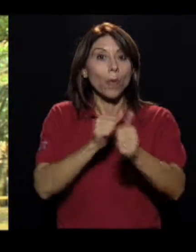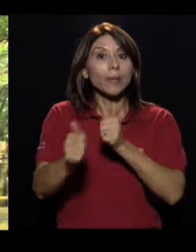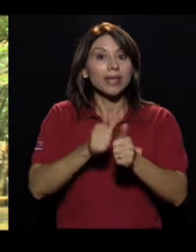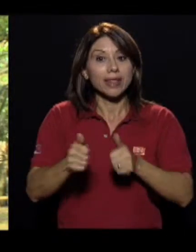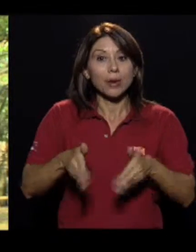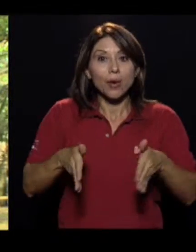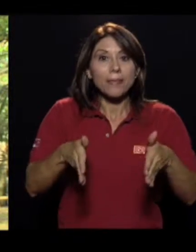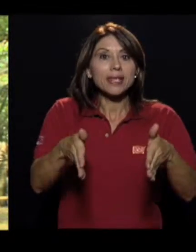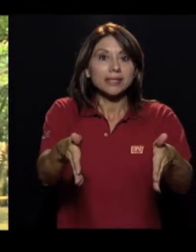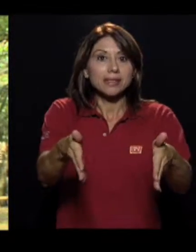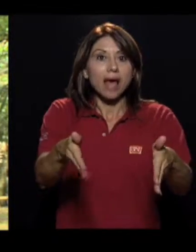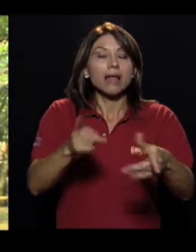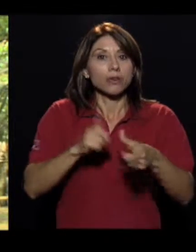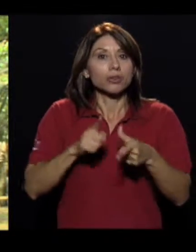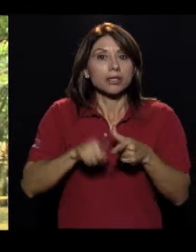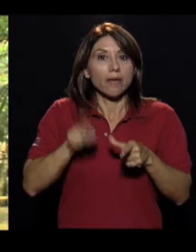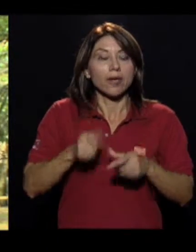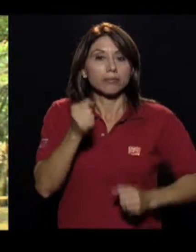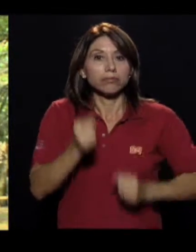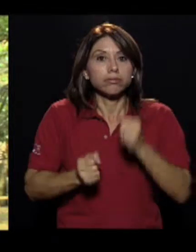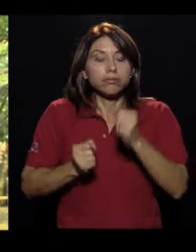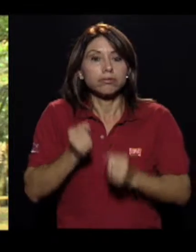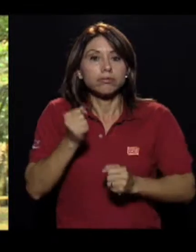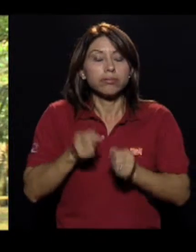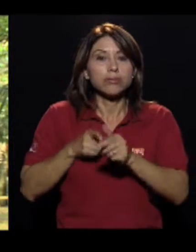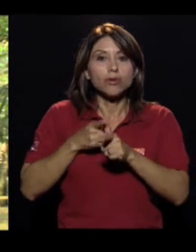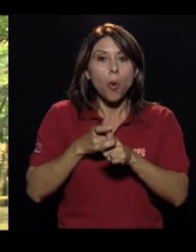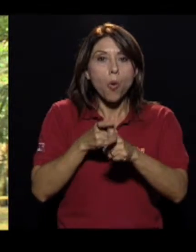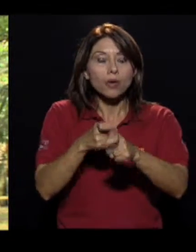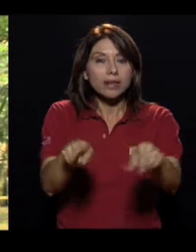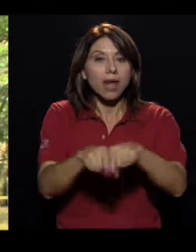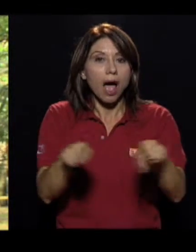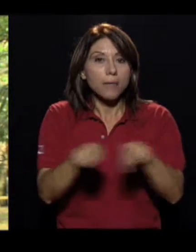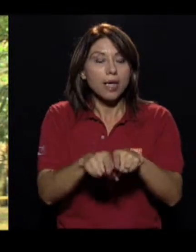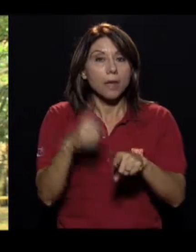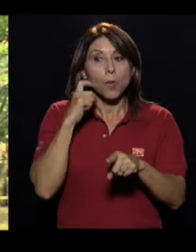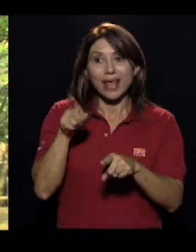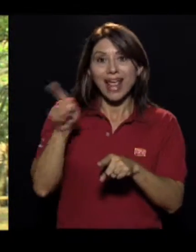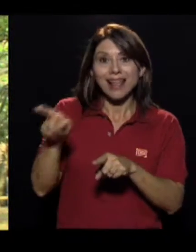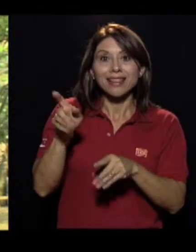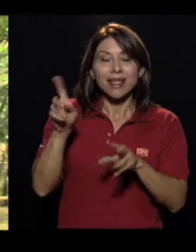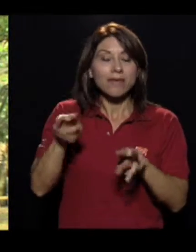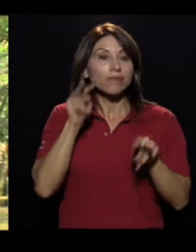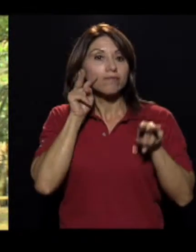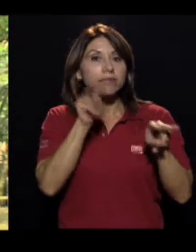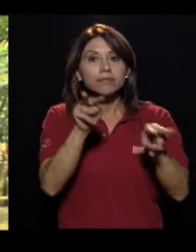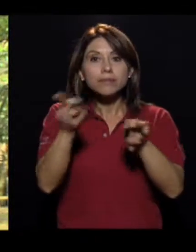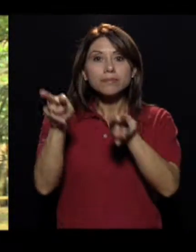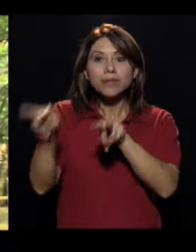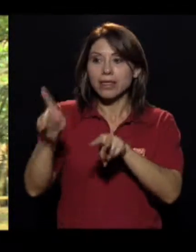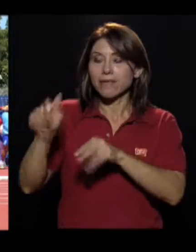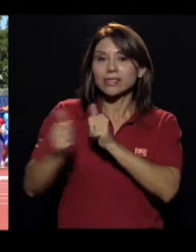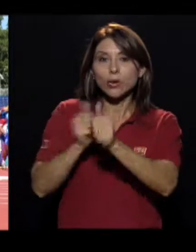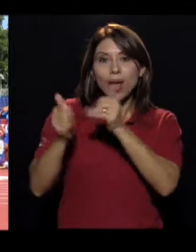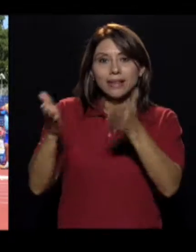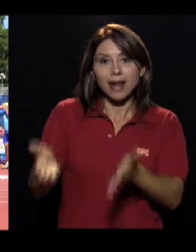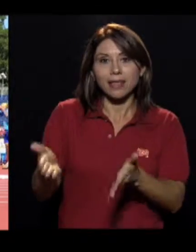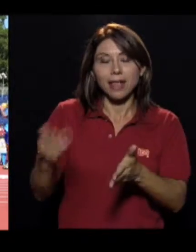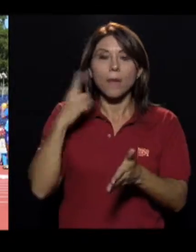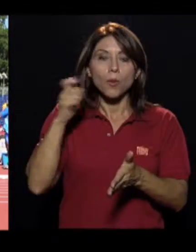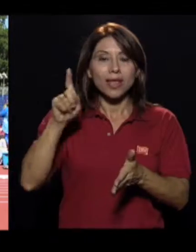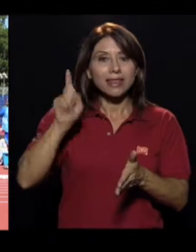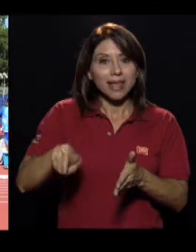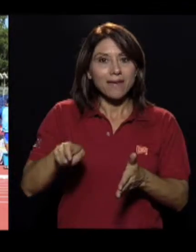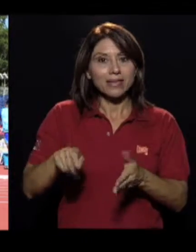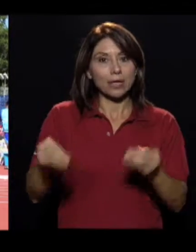los ojos de la persona que no ve. Entonces, tiene que ser un atleta porque tiene que rendir un poquito más